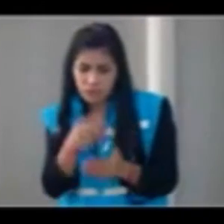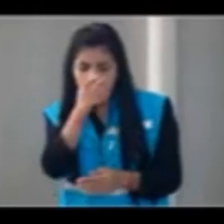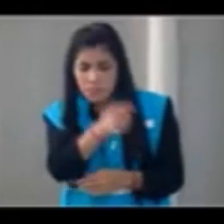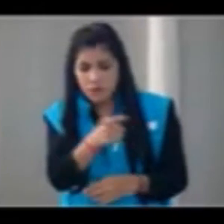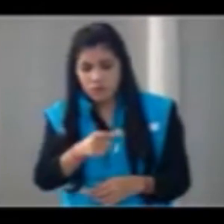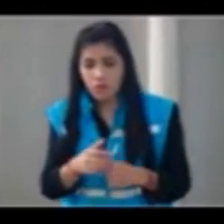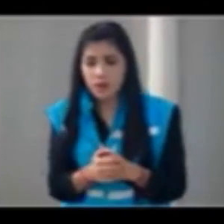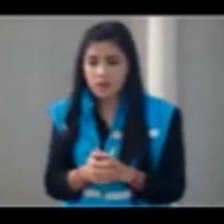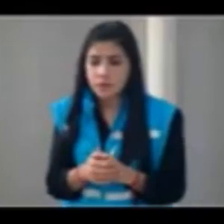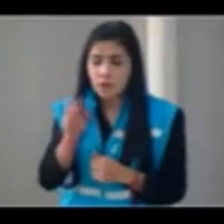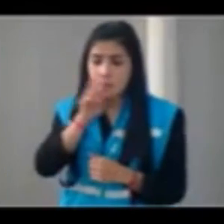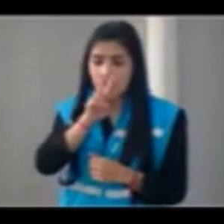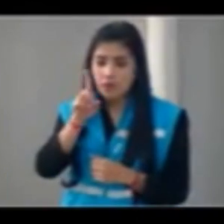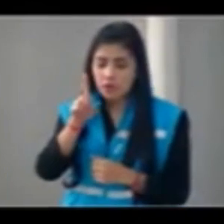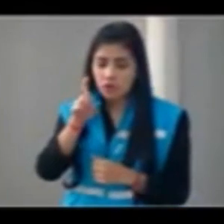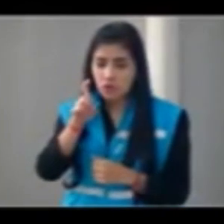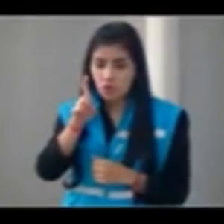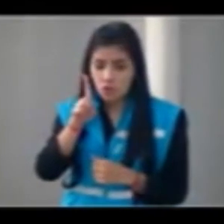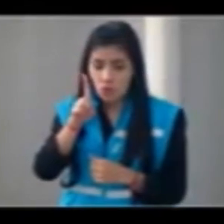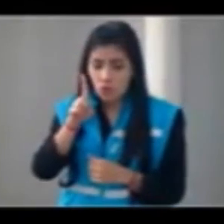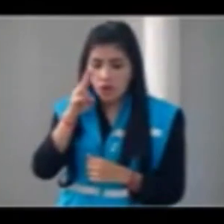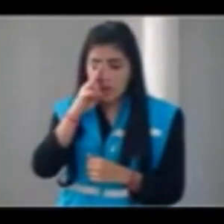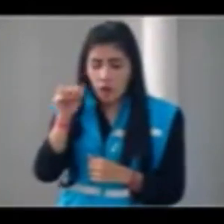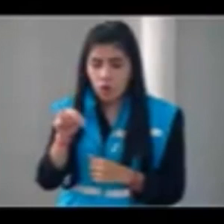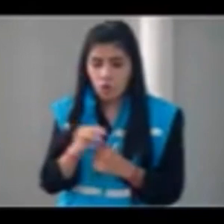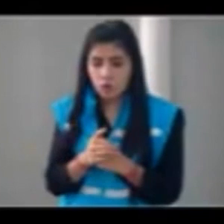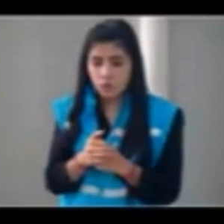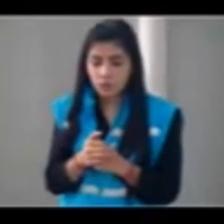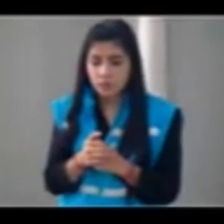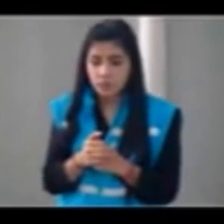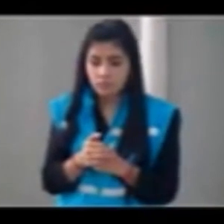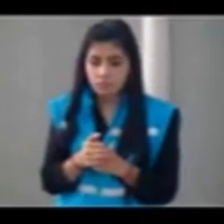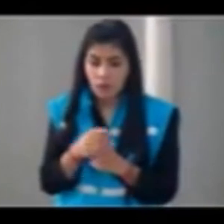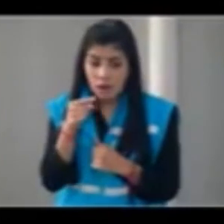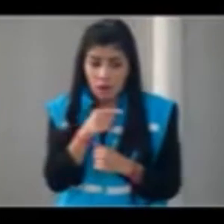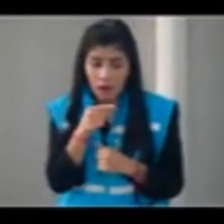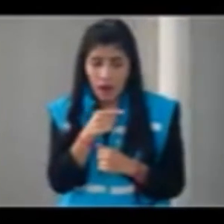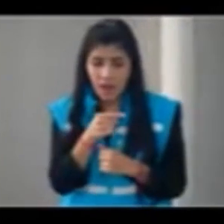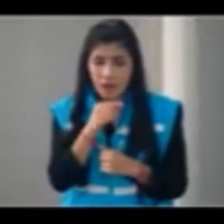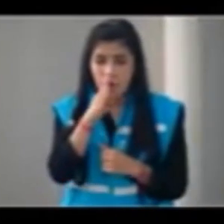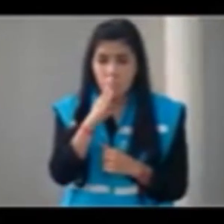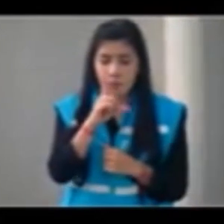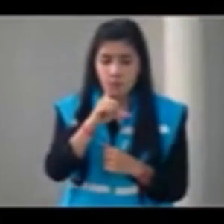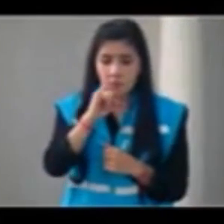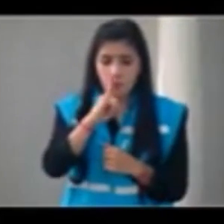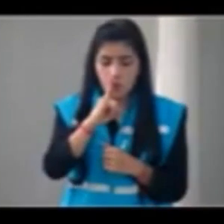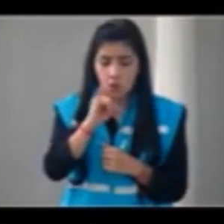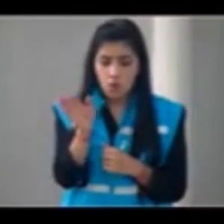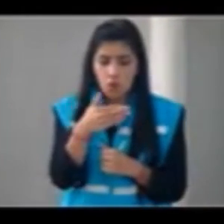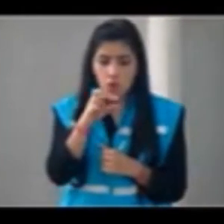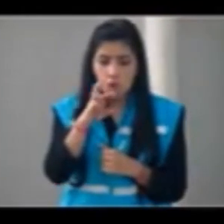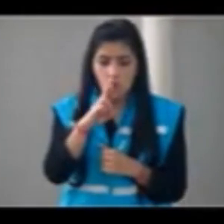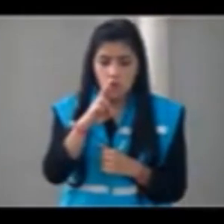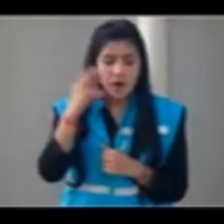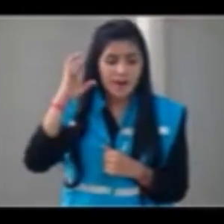de junio de esta semana la W denunció que en medio hay una investigación que adelanta por graves denuncias contra el alcalde Quintero que la alcaldía